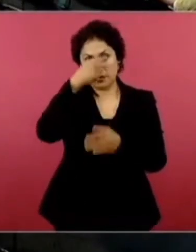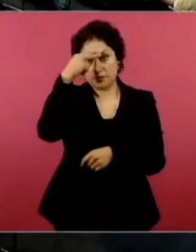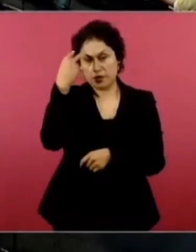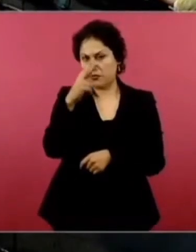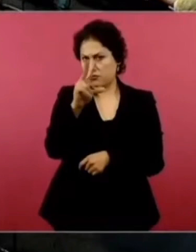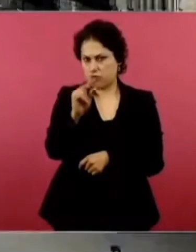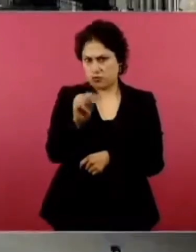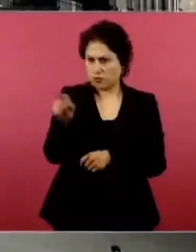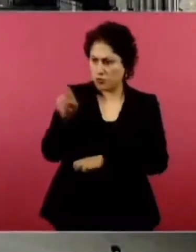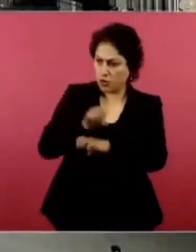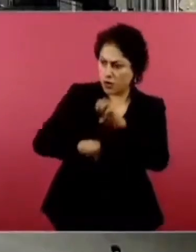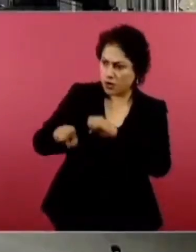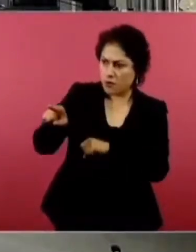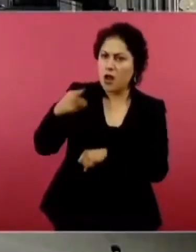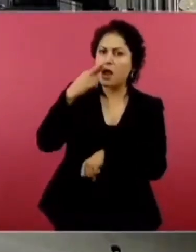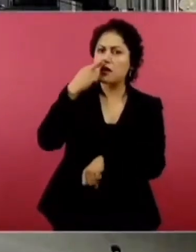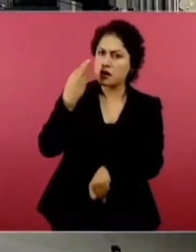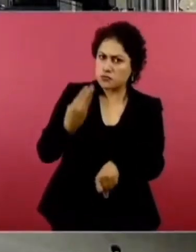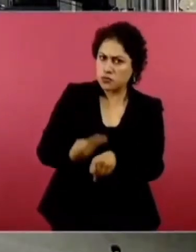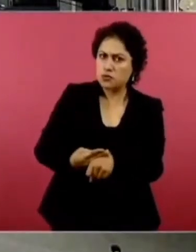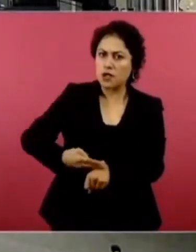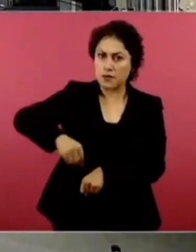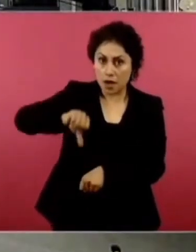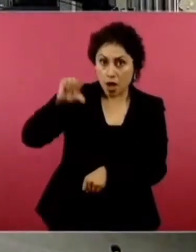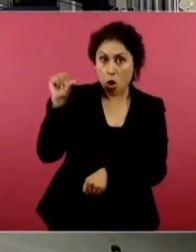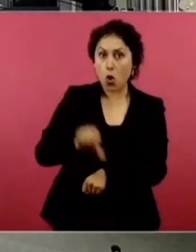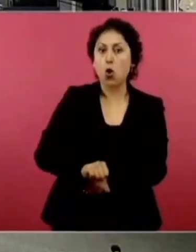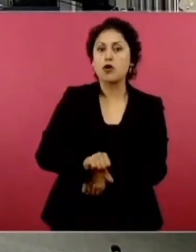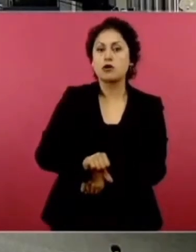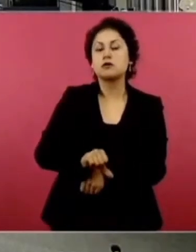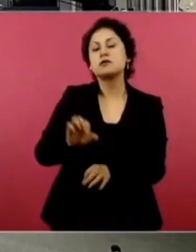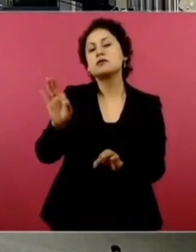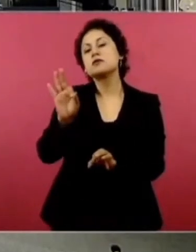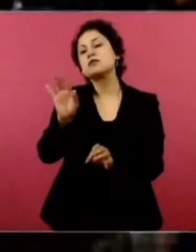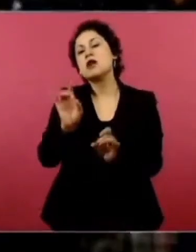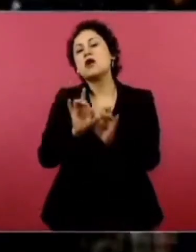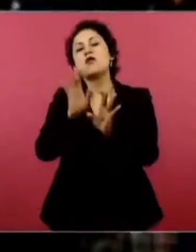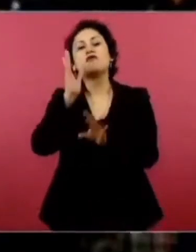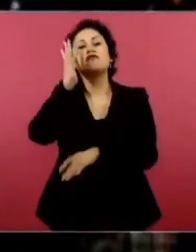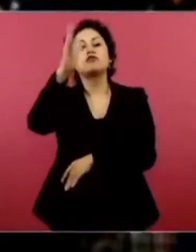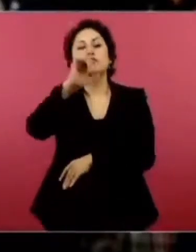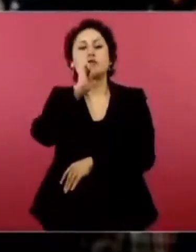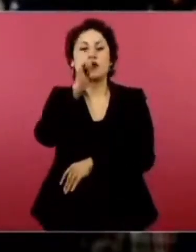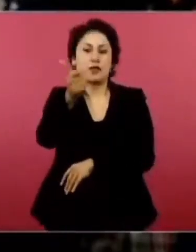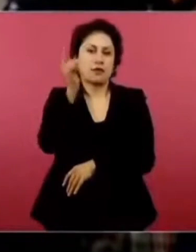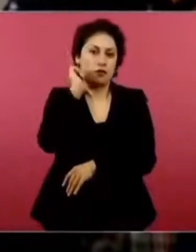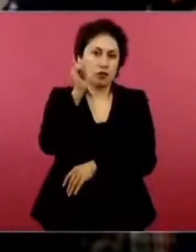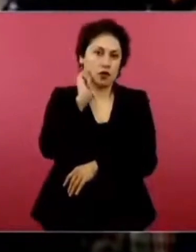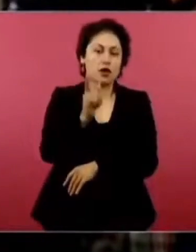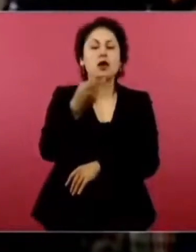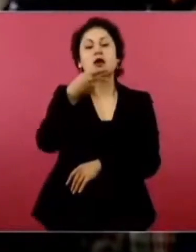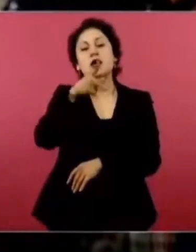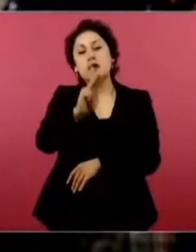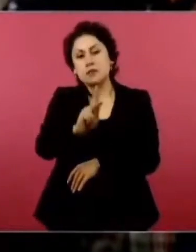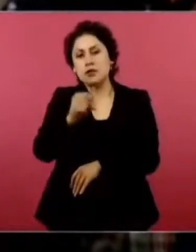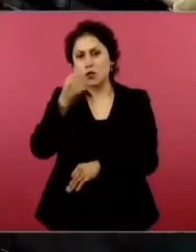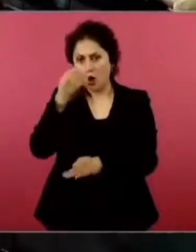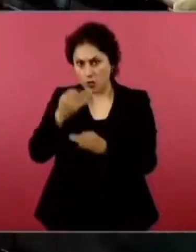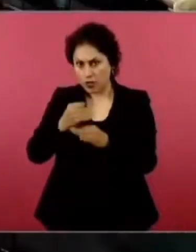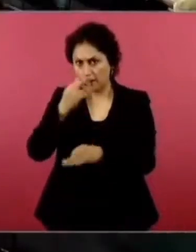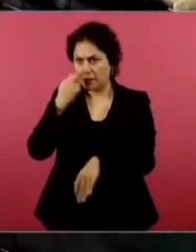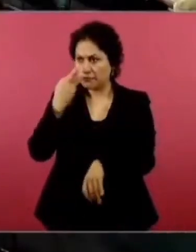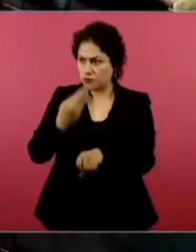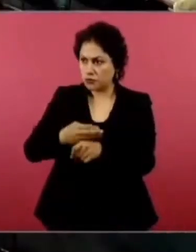comprometan hoy a indemnizar. Ojalá nunca se vuelva a ocurrir este tema. Y pues esos son los dos planteamientos, señor presidente.